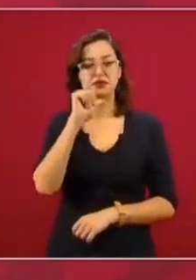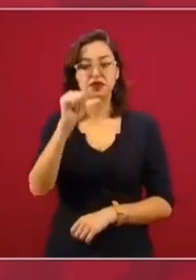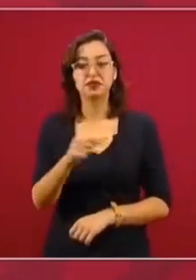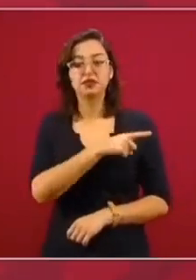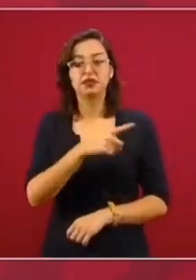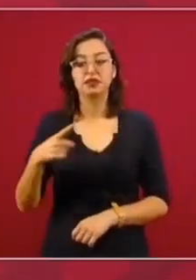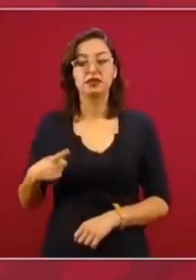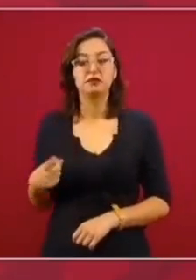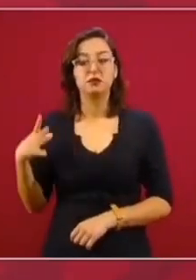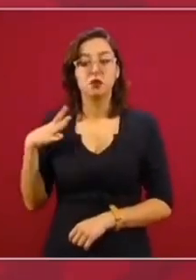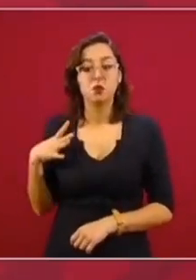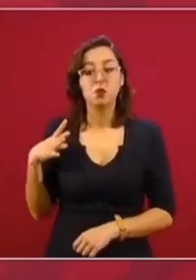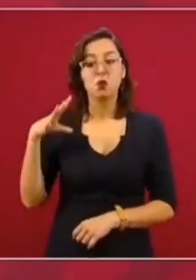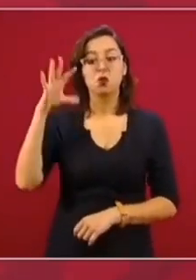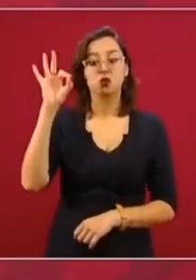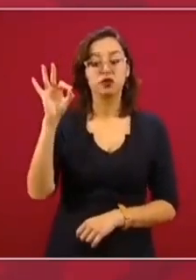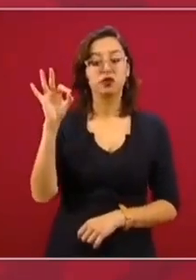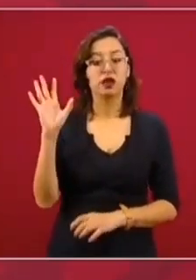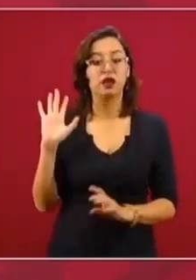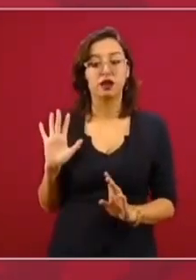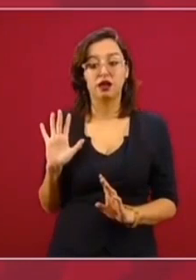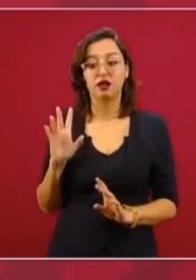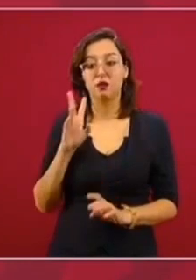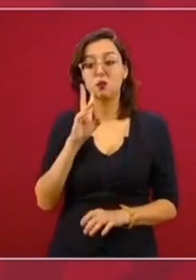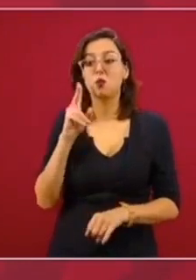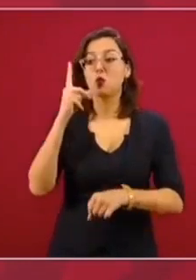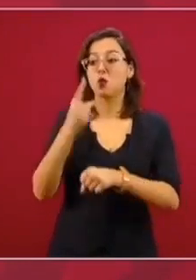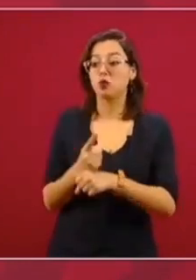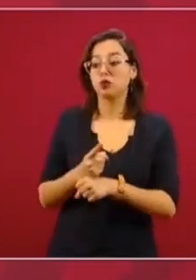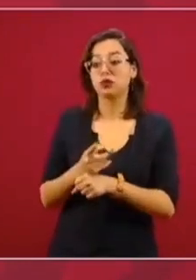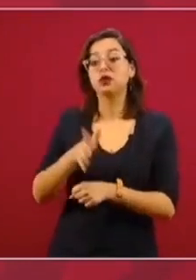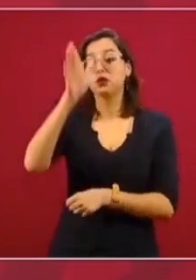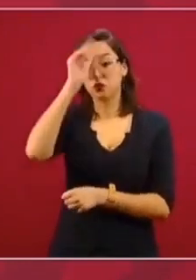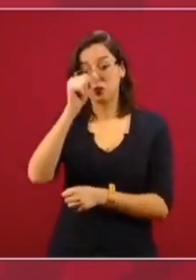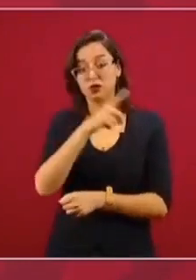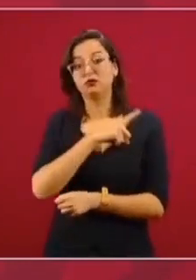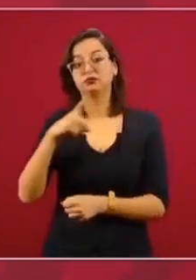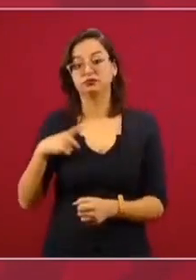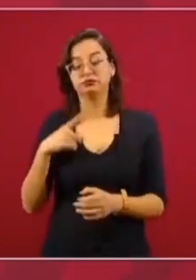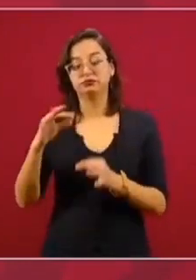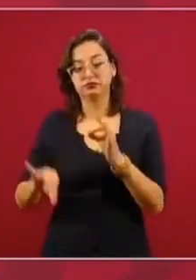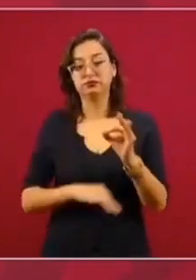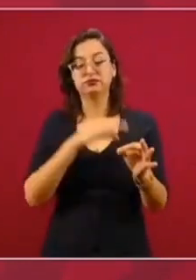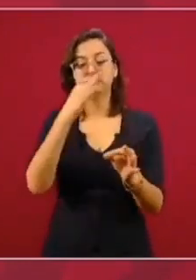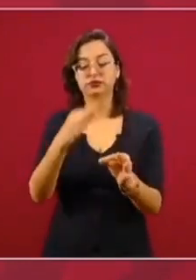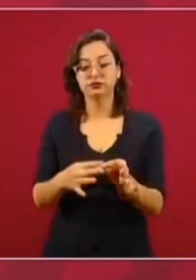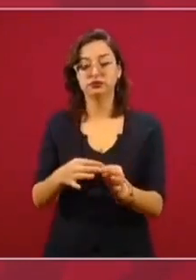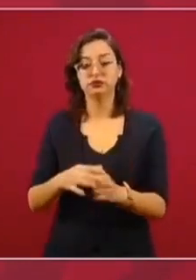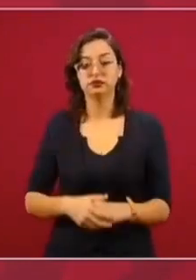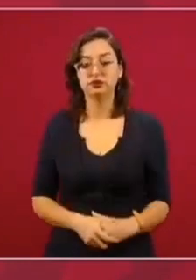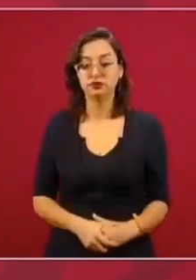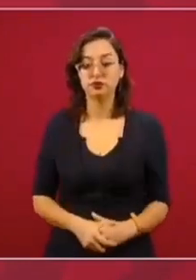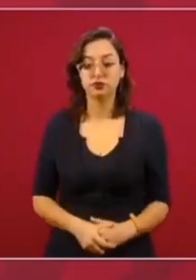voluntario y se tiene que cumplir el acuerdo. Ya se